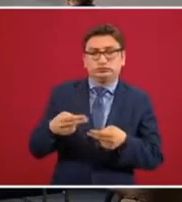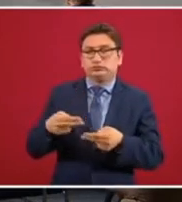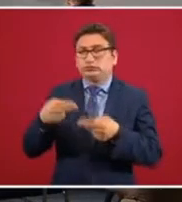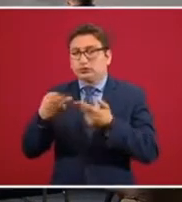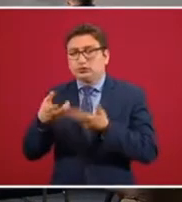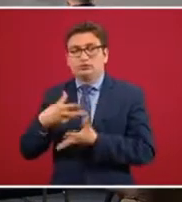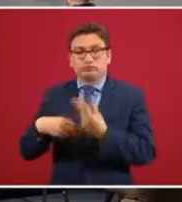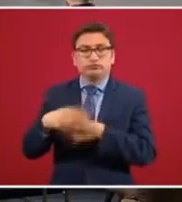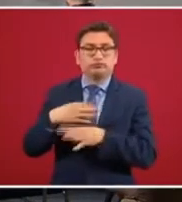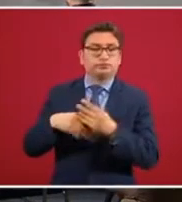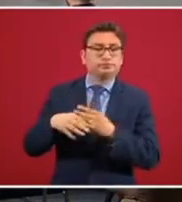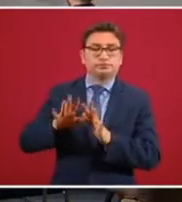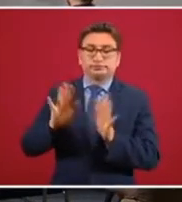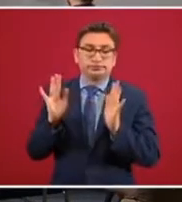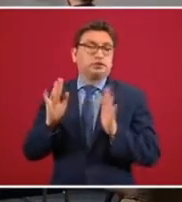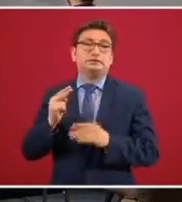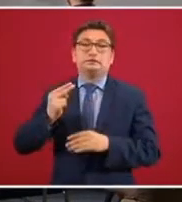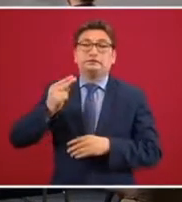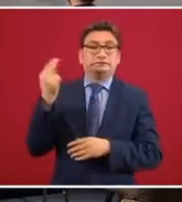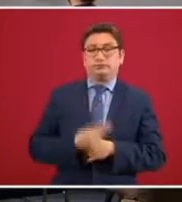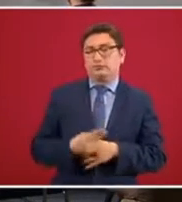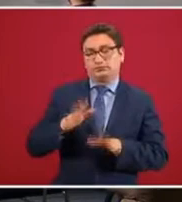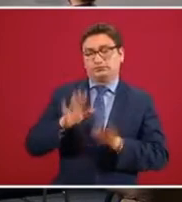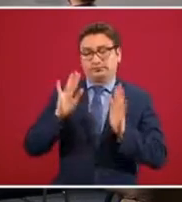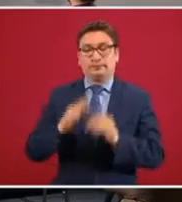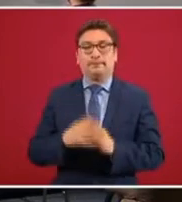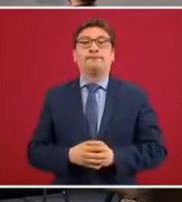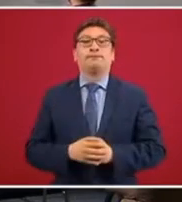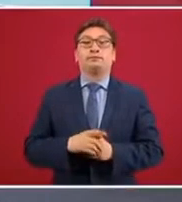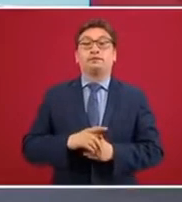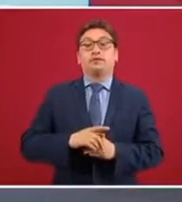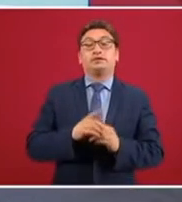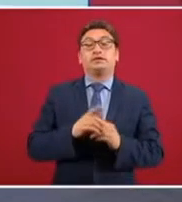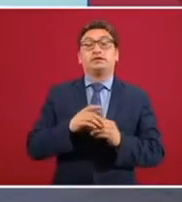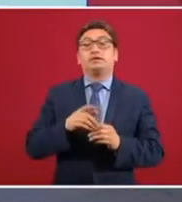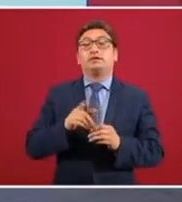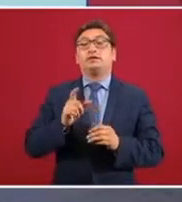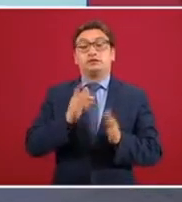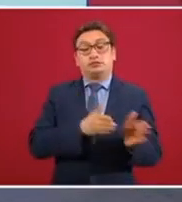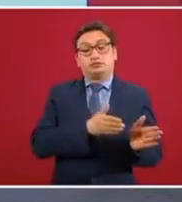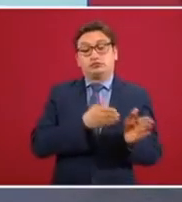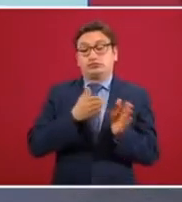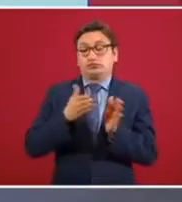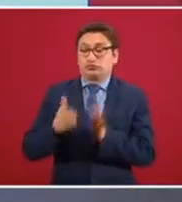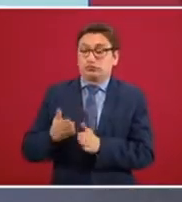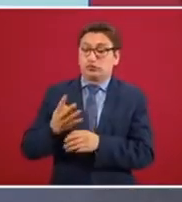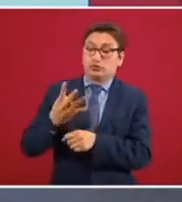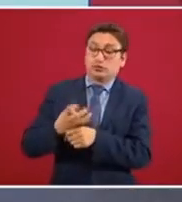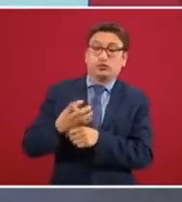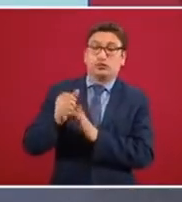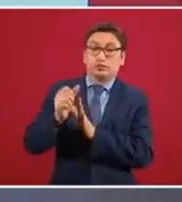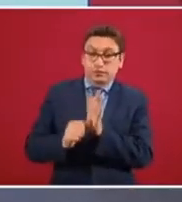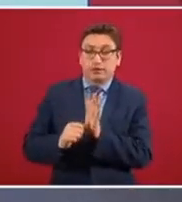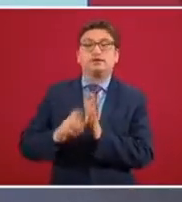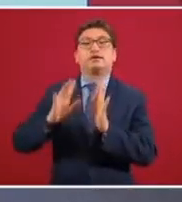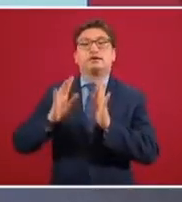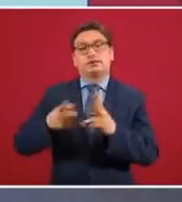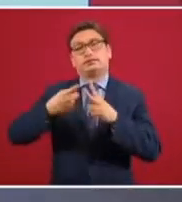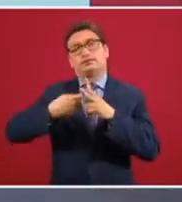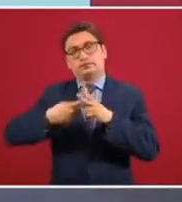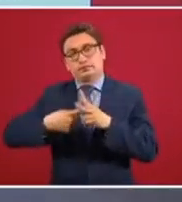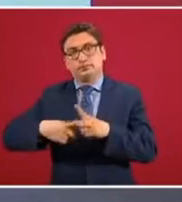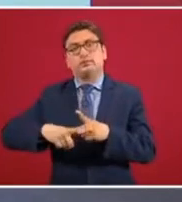necesario, urgente y al cuarto mes empiezan